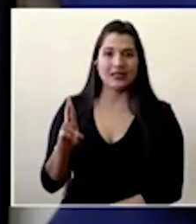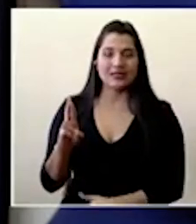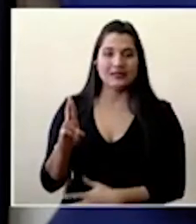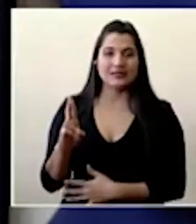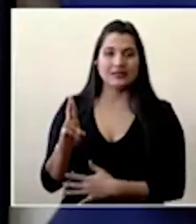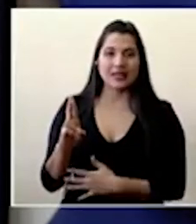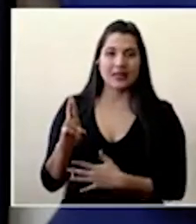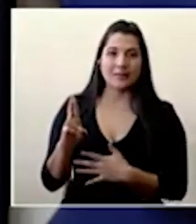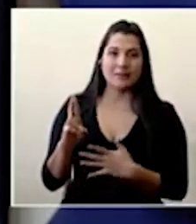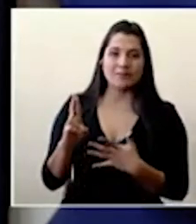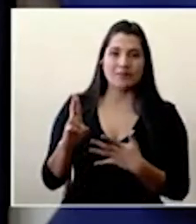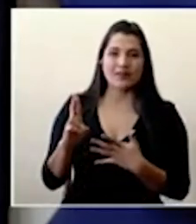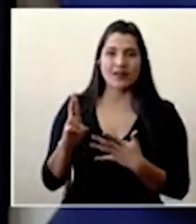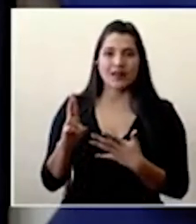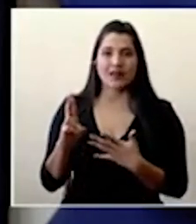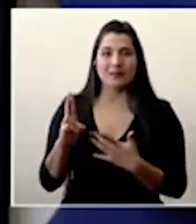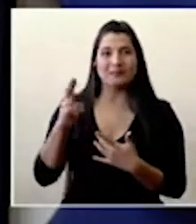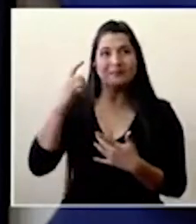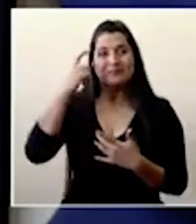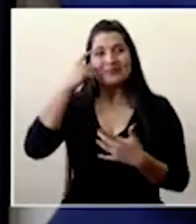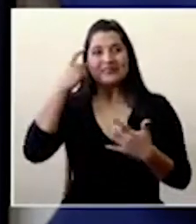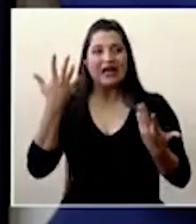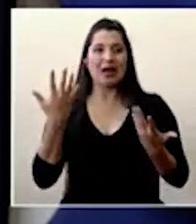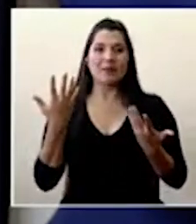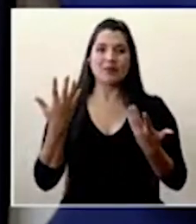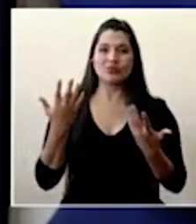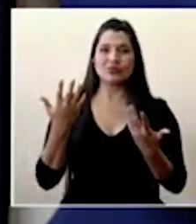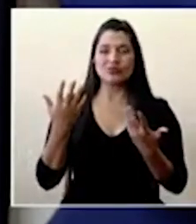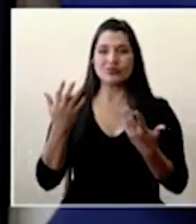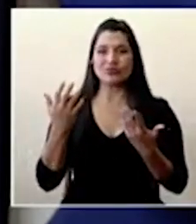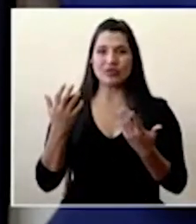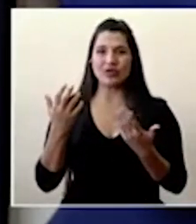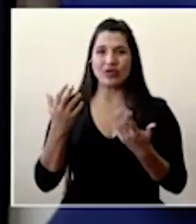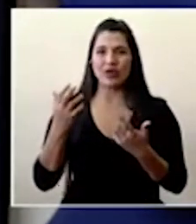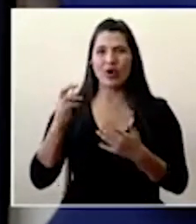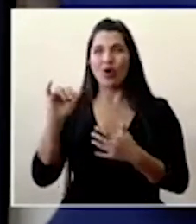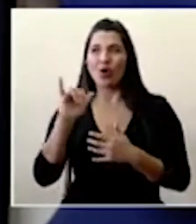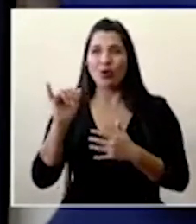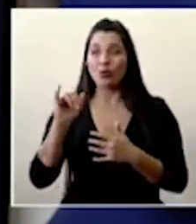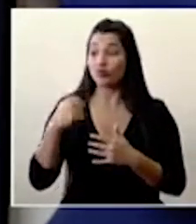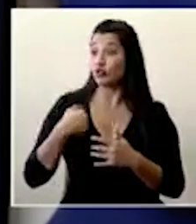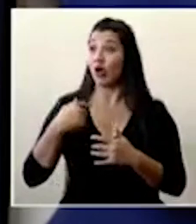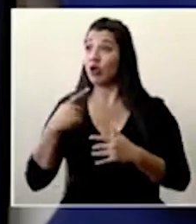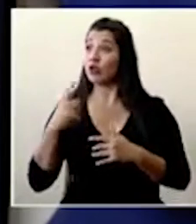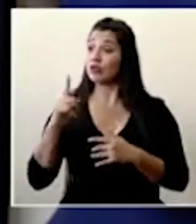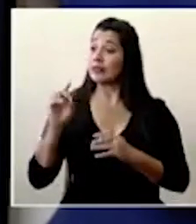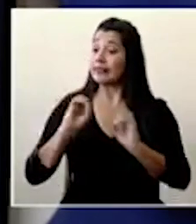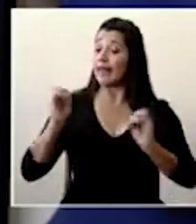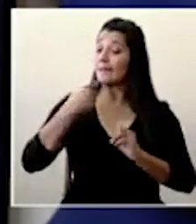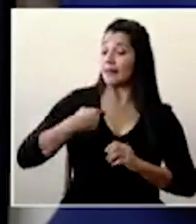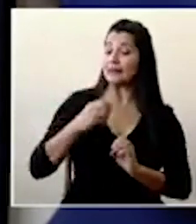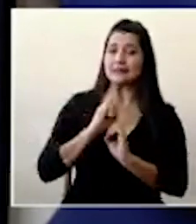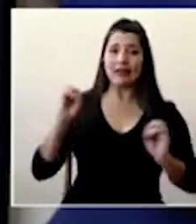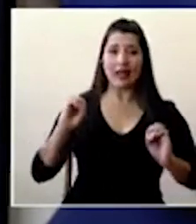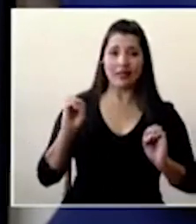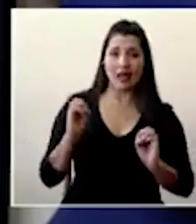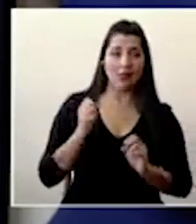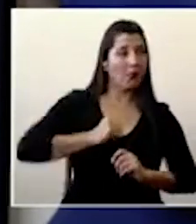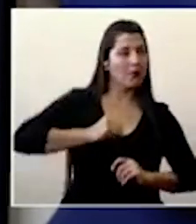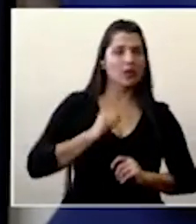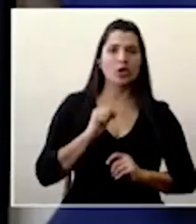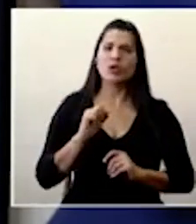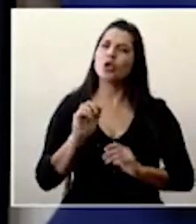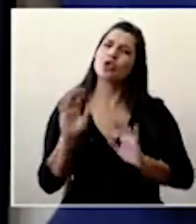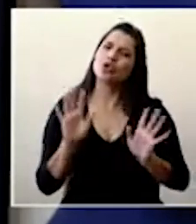que todos somos igualados y no lo veamos como hacer caso como hacer lo correcto somos una población